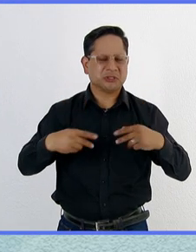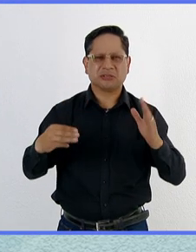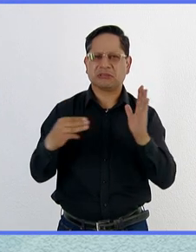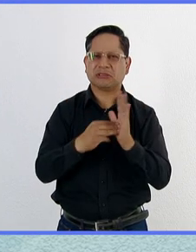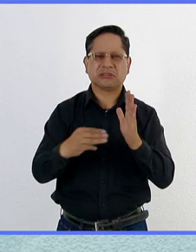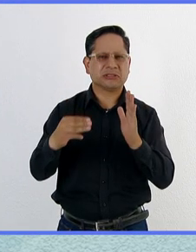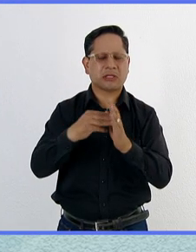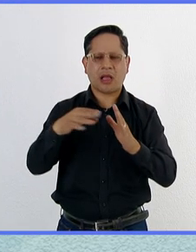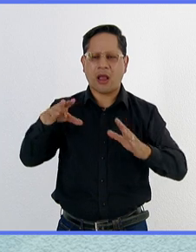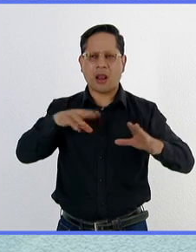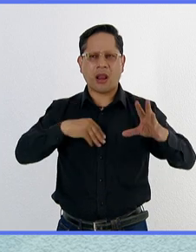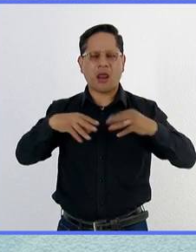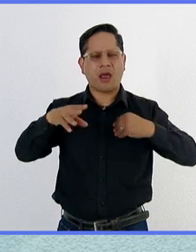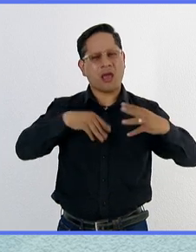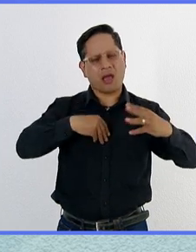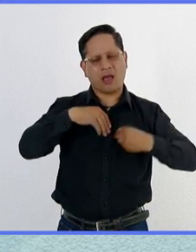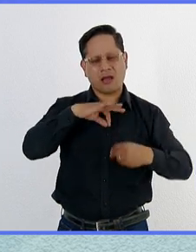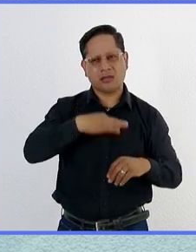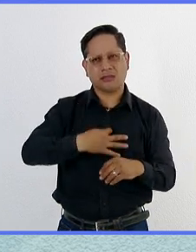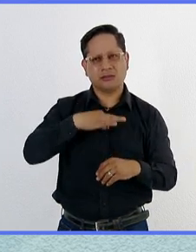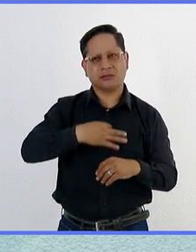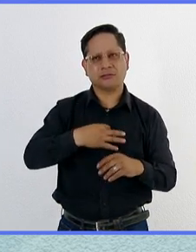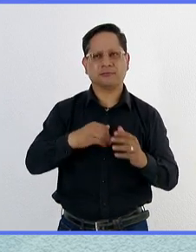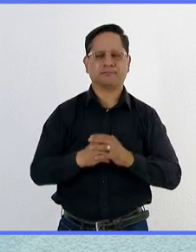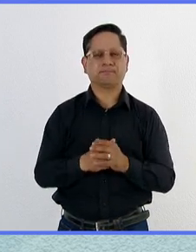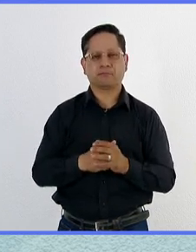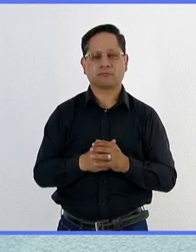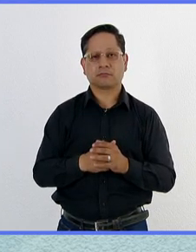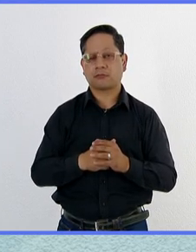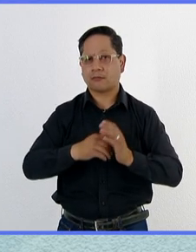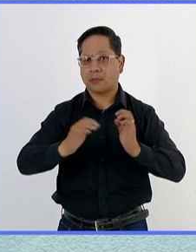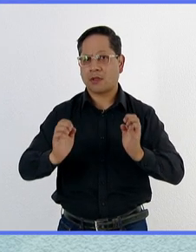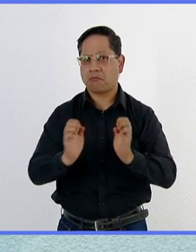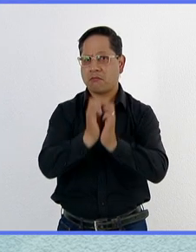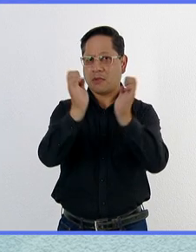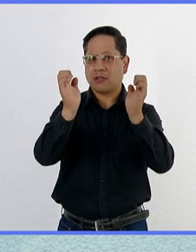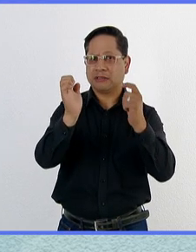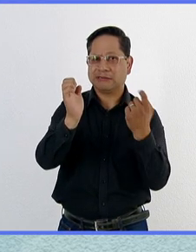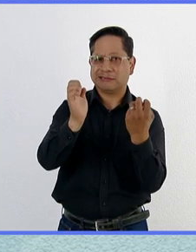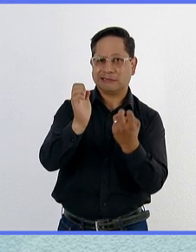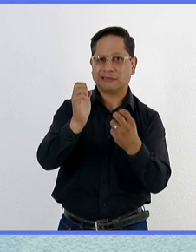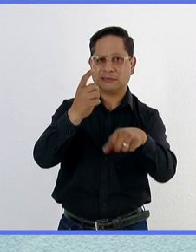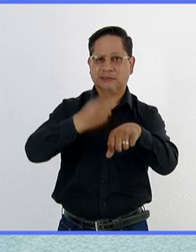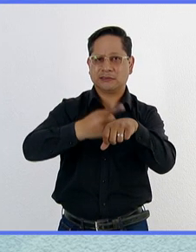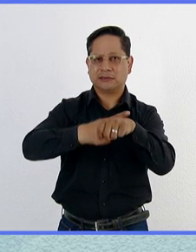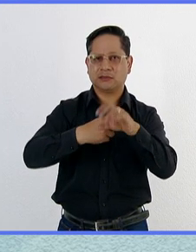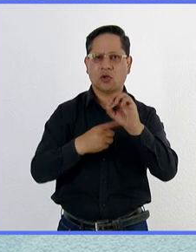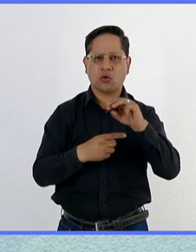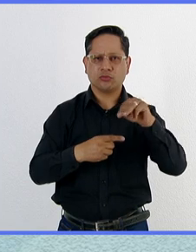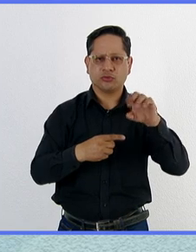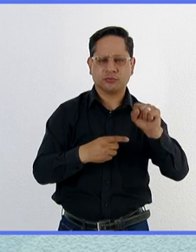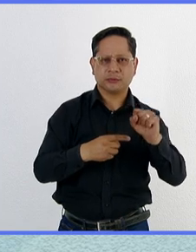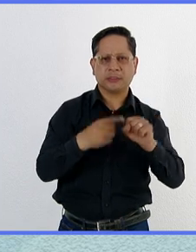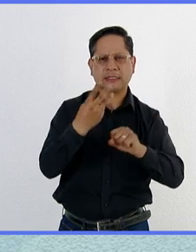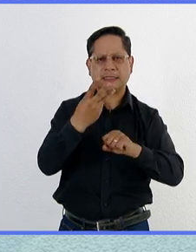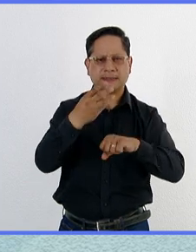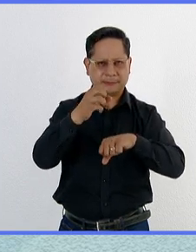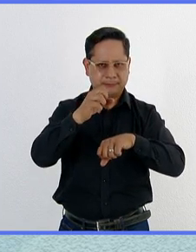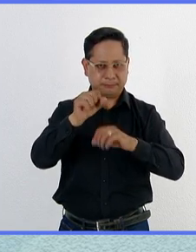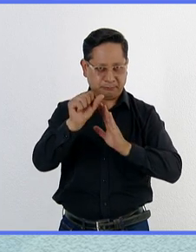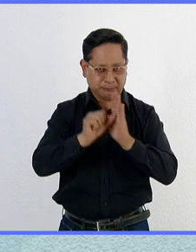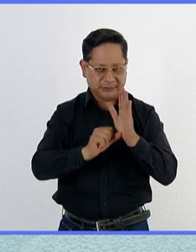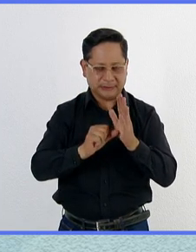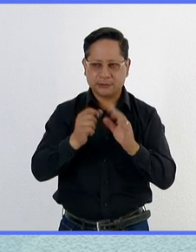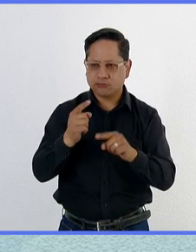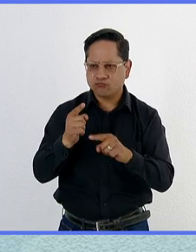contraído la COVID-19. El estatus de emergencia de una enfermedad es revisado por la OMS cada tres meses y en la última